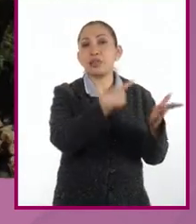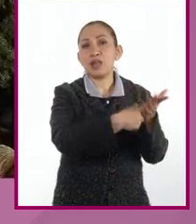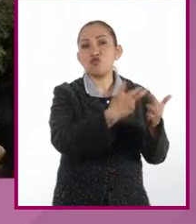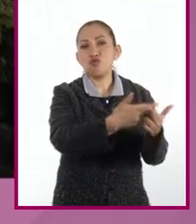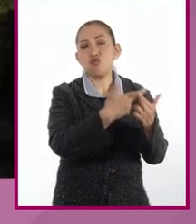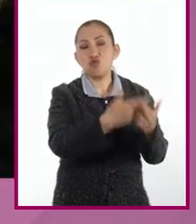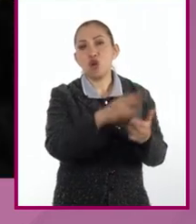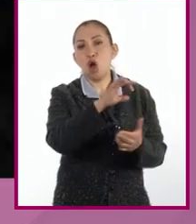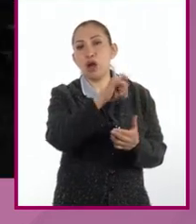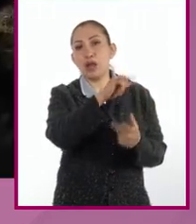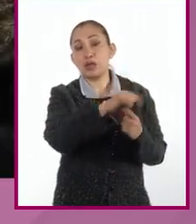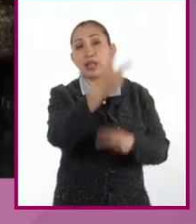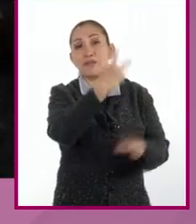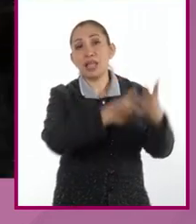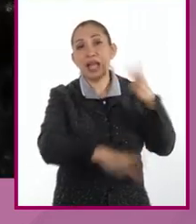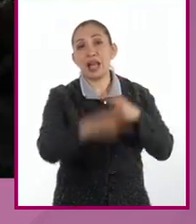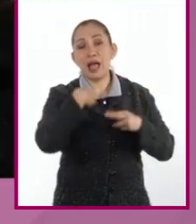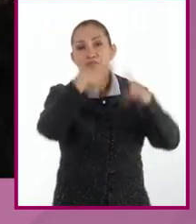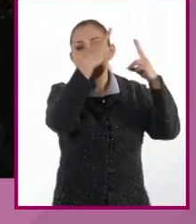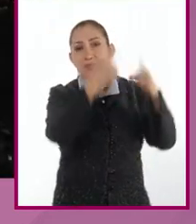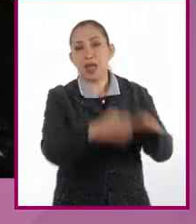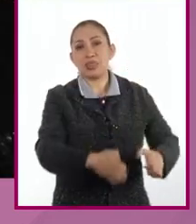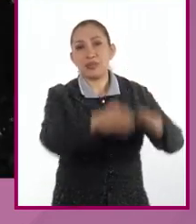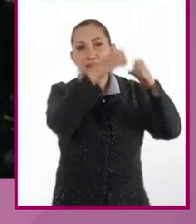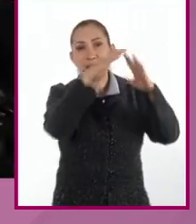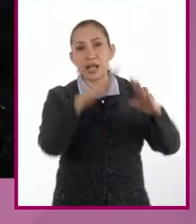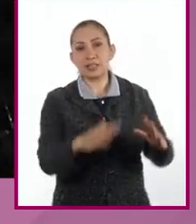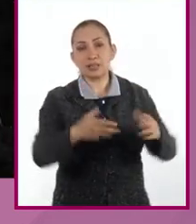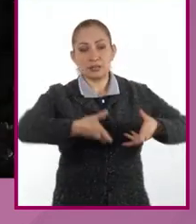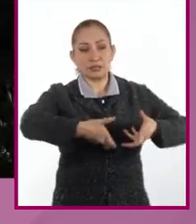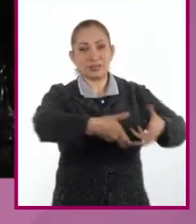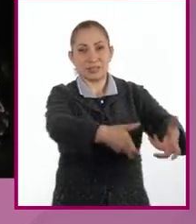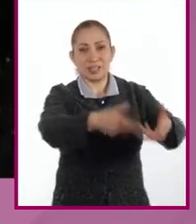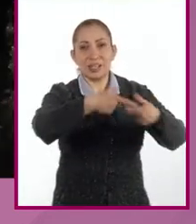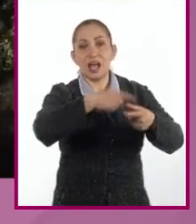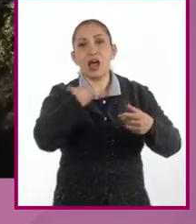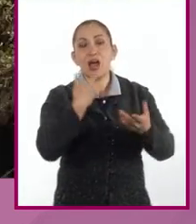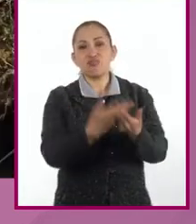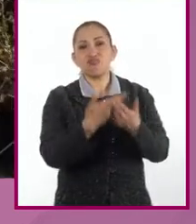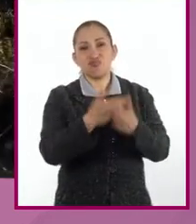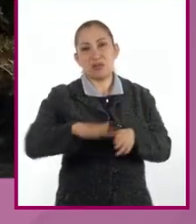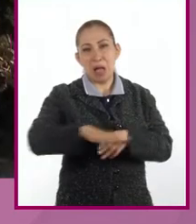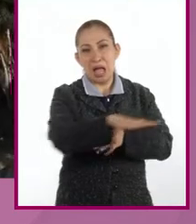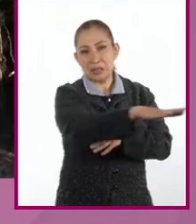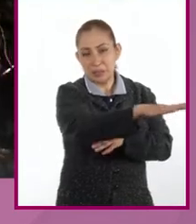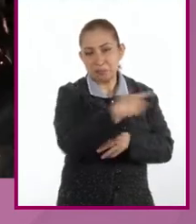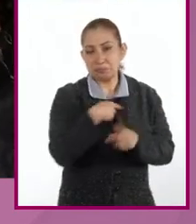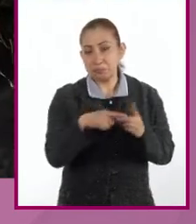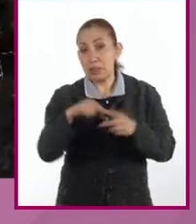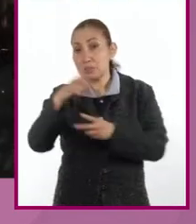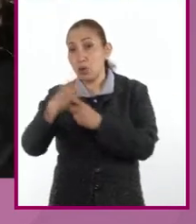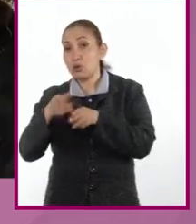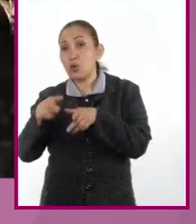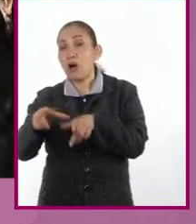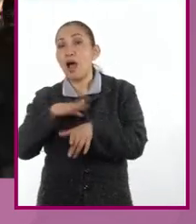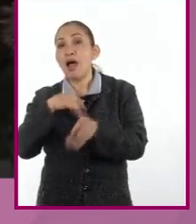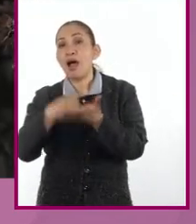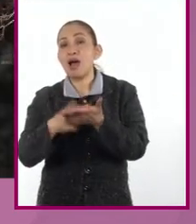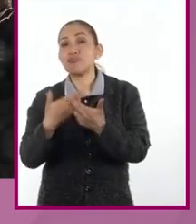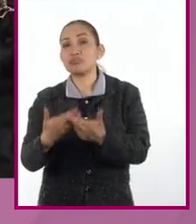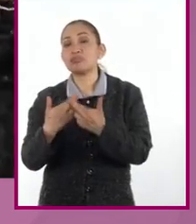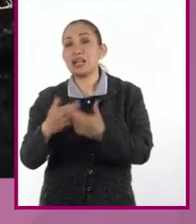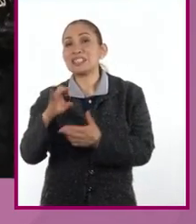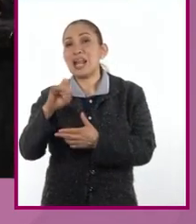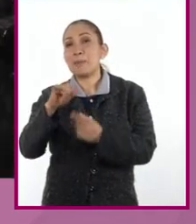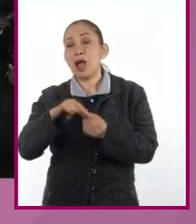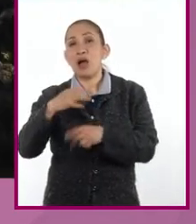residuos de concreto, proveniente de la demolición de edificios, casas, banquetas, sobrantes de concreto, etc. El segundo está integrado por residuos